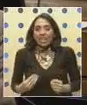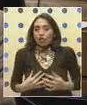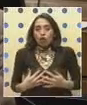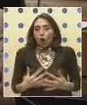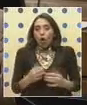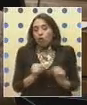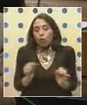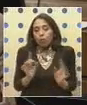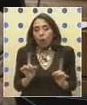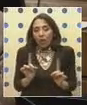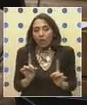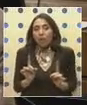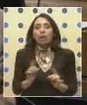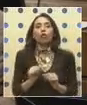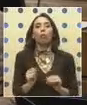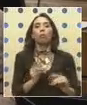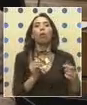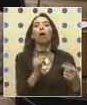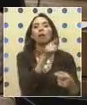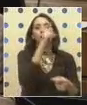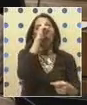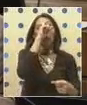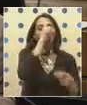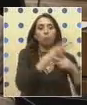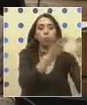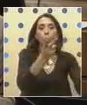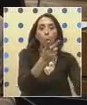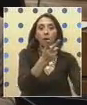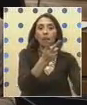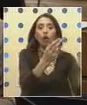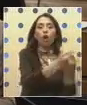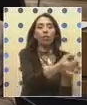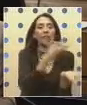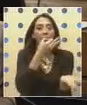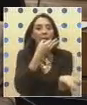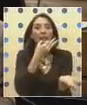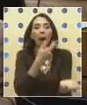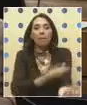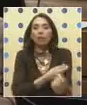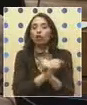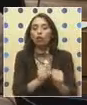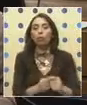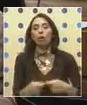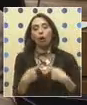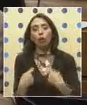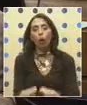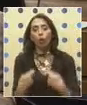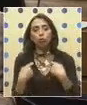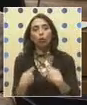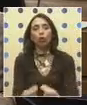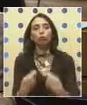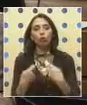en el sistema público a un tratamiento y tiene que peregrinar con altos costos